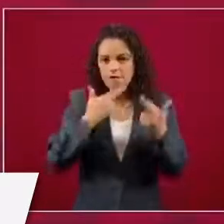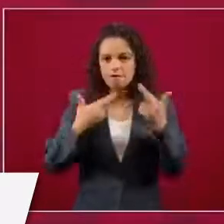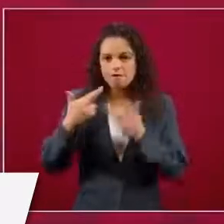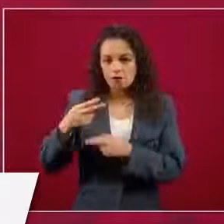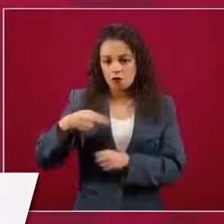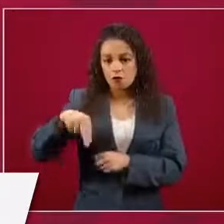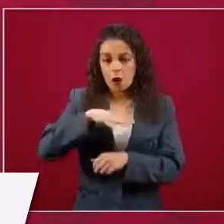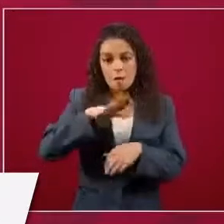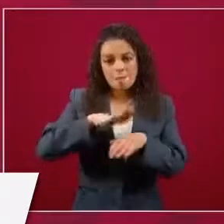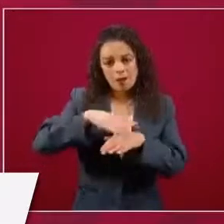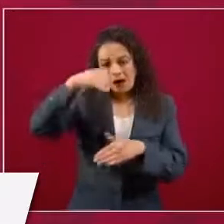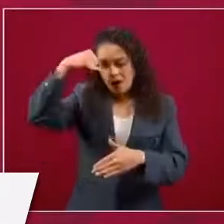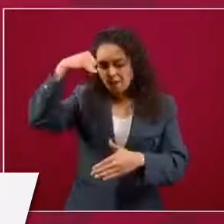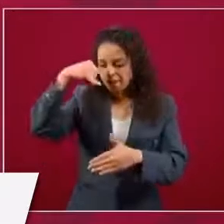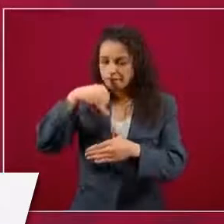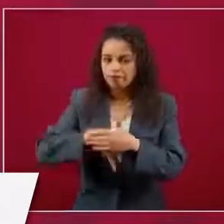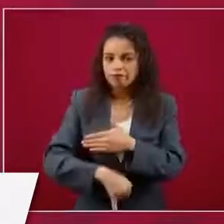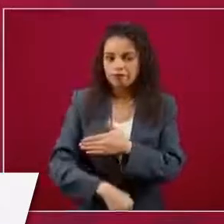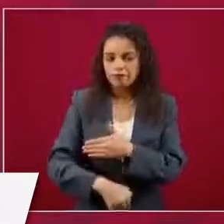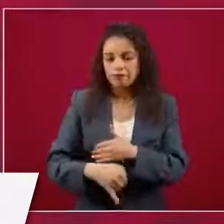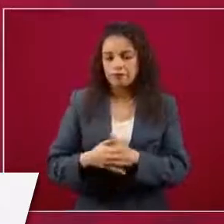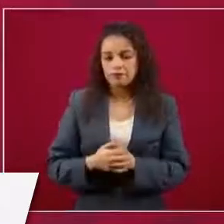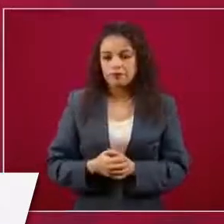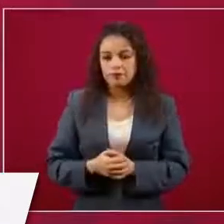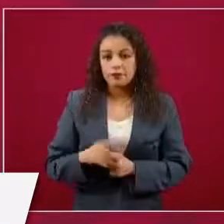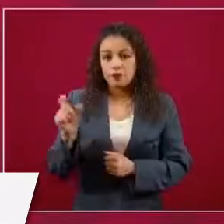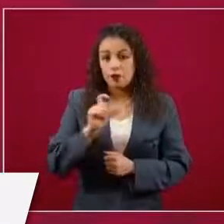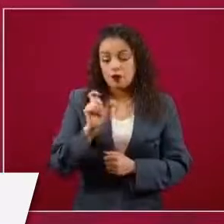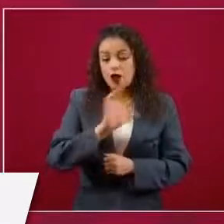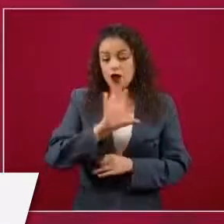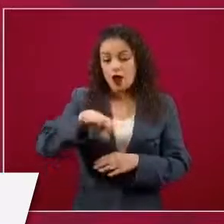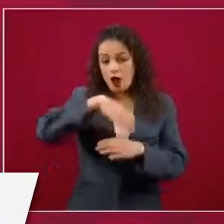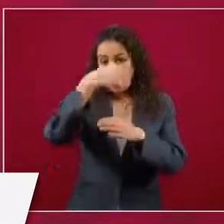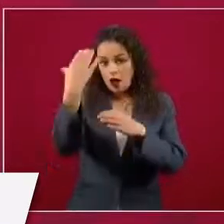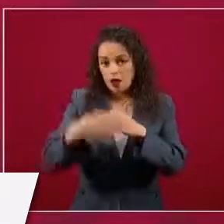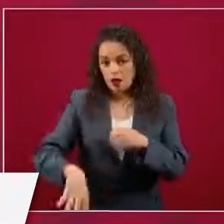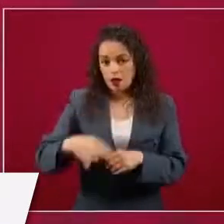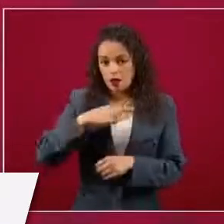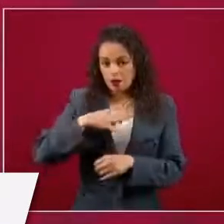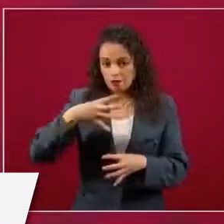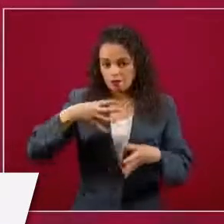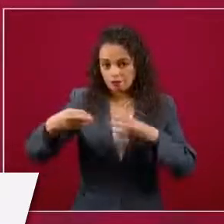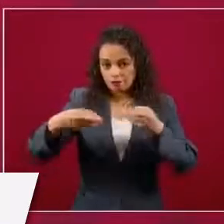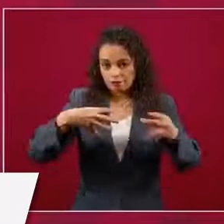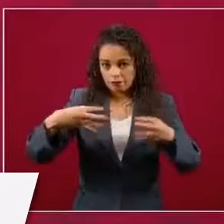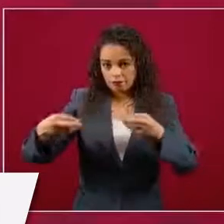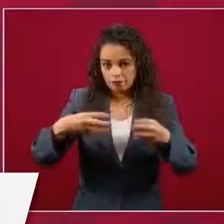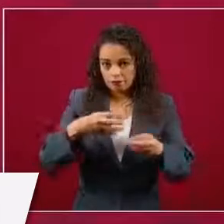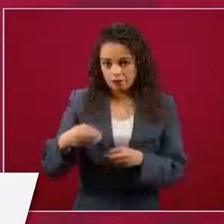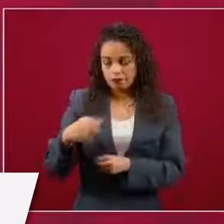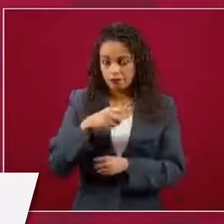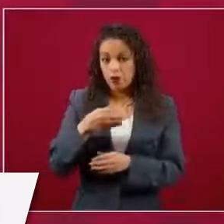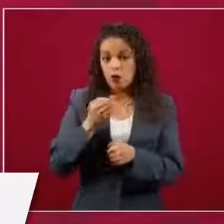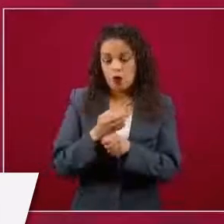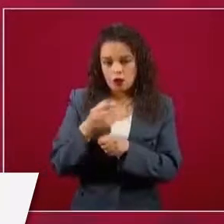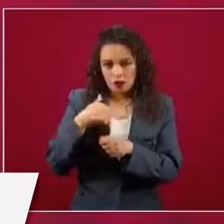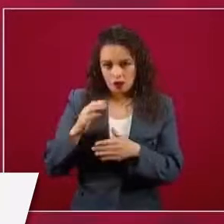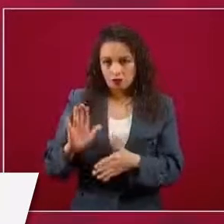pasando lo de la pandemia, ya hice ese compromiso, de